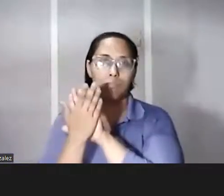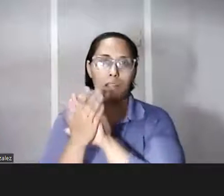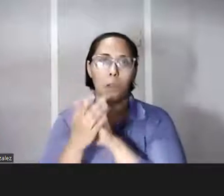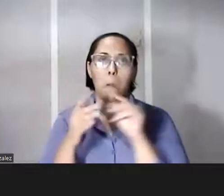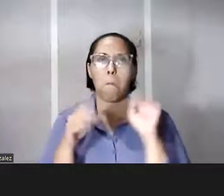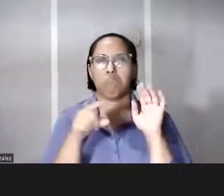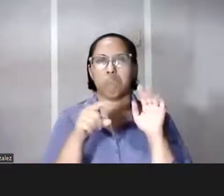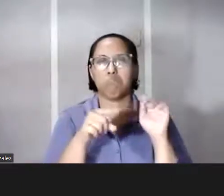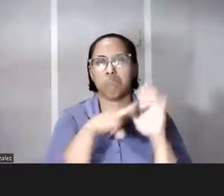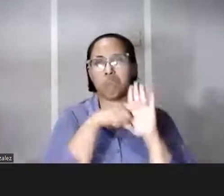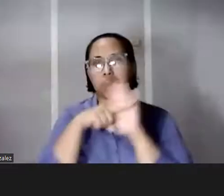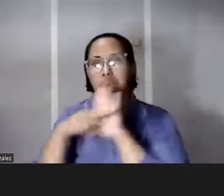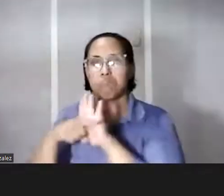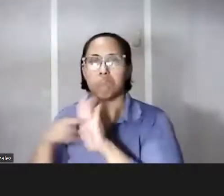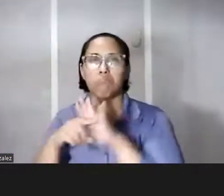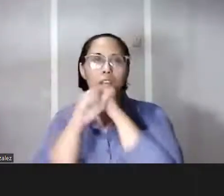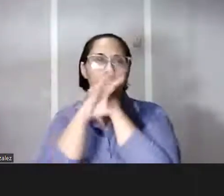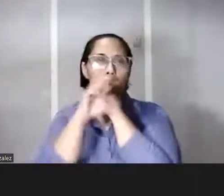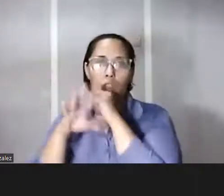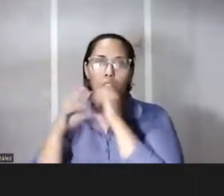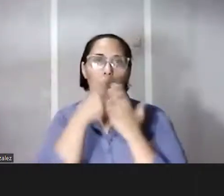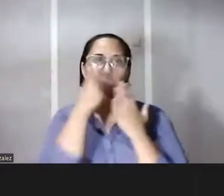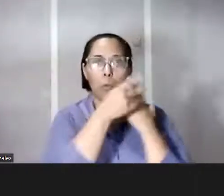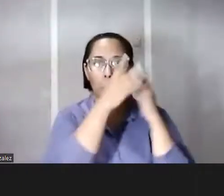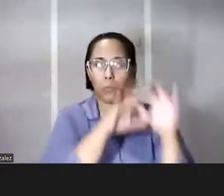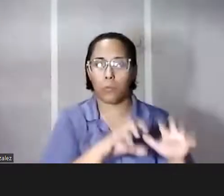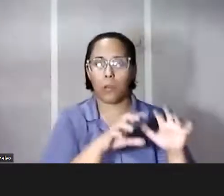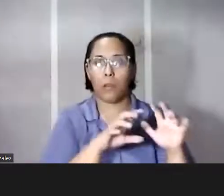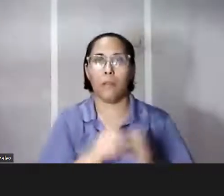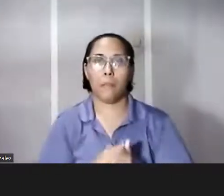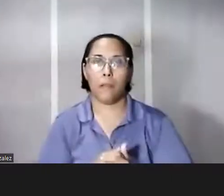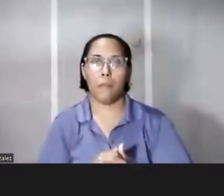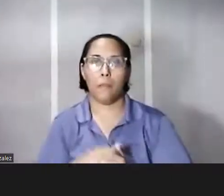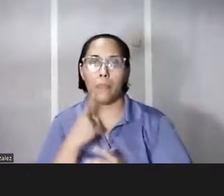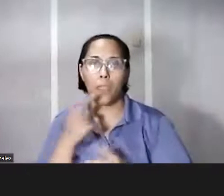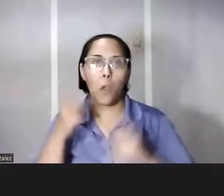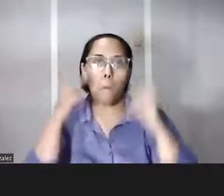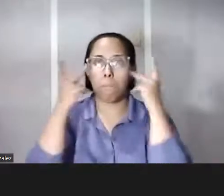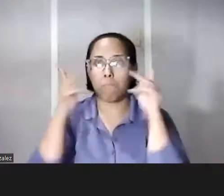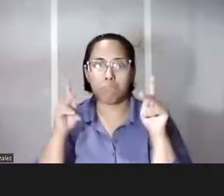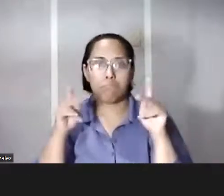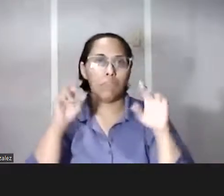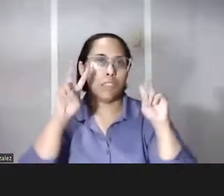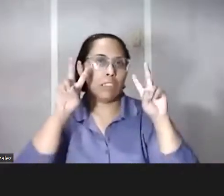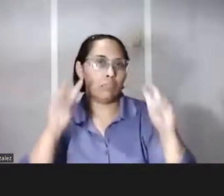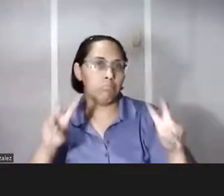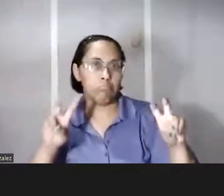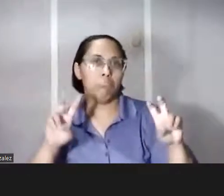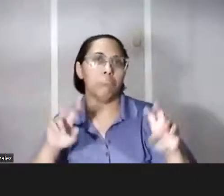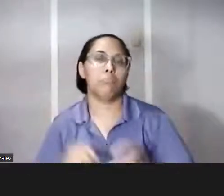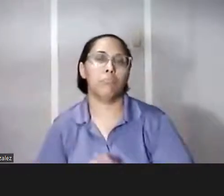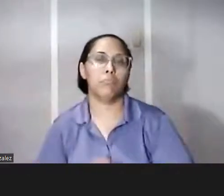y son más los programas de como bien dicen por ahí de politólogos analistas y demás